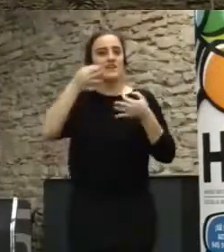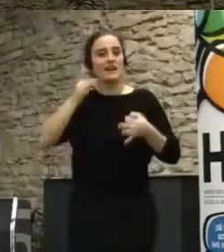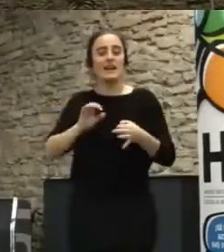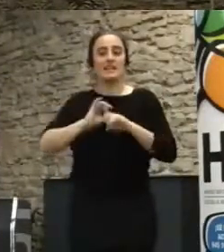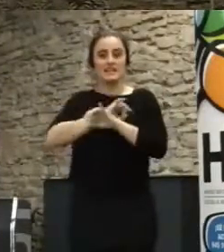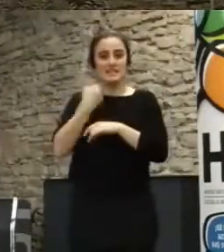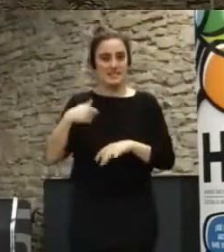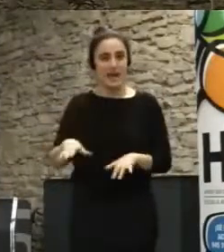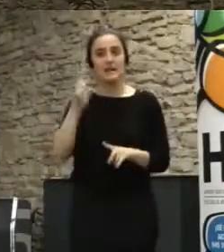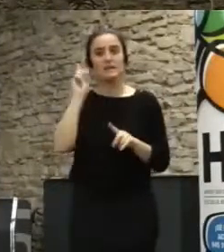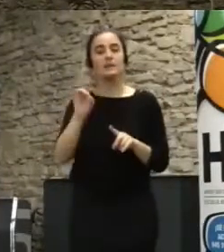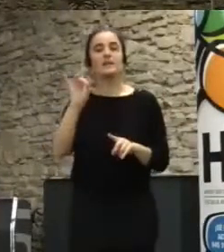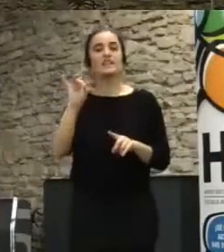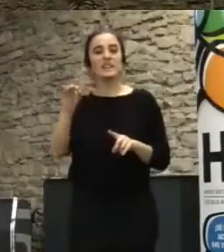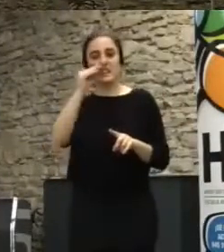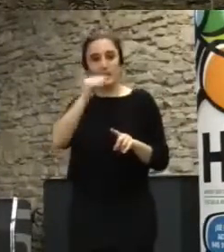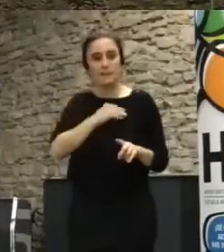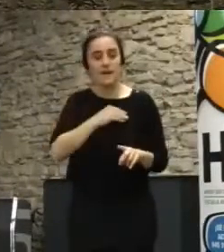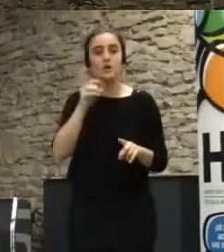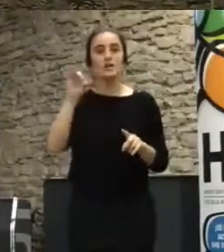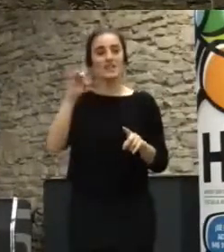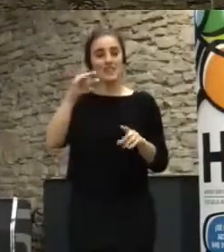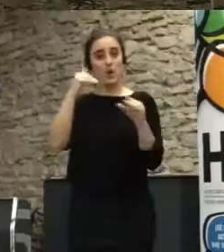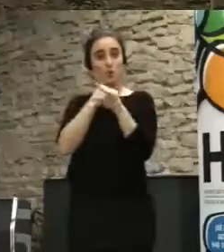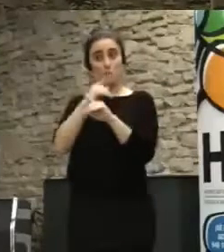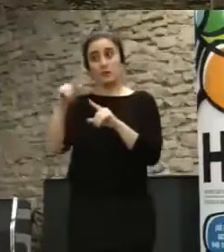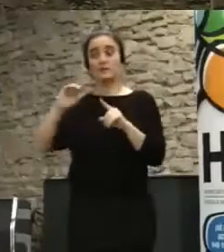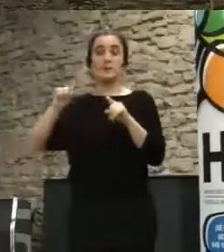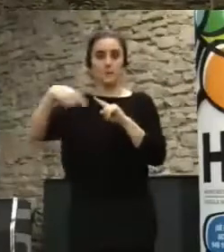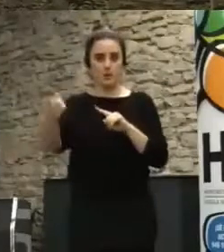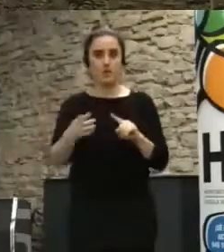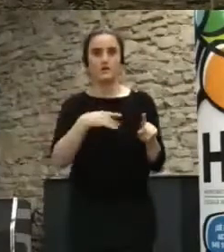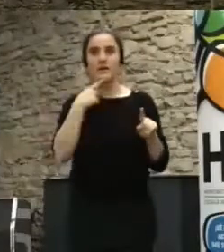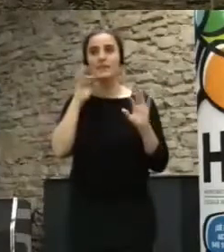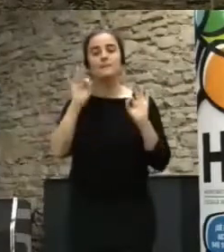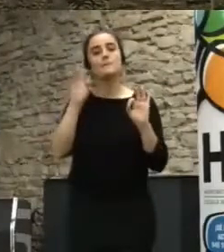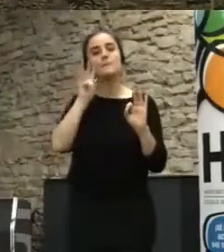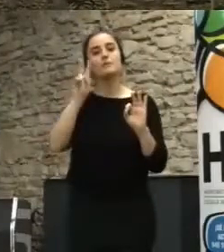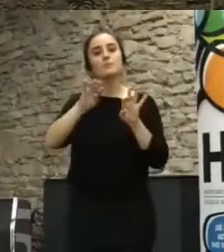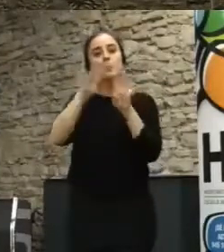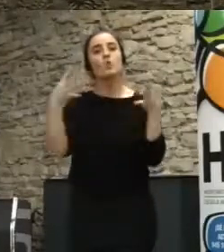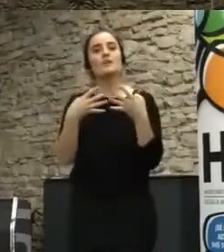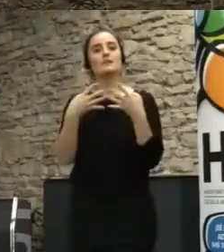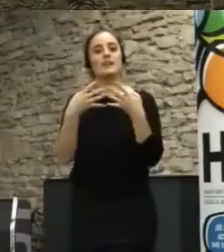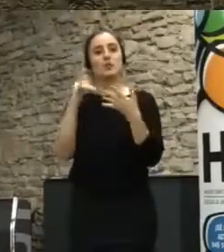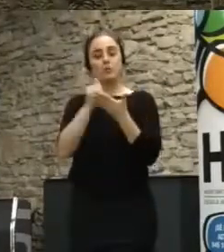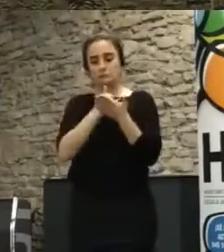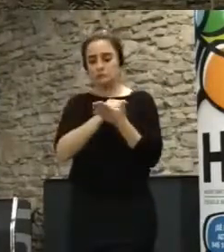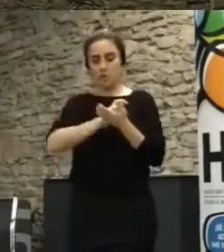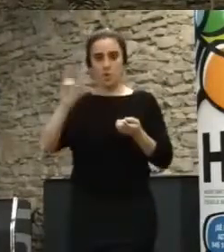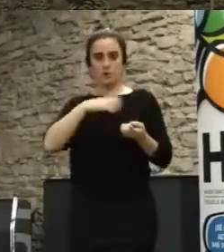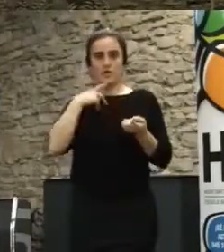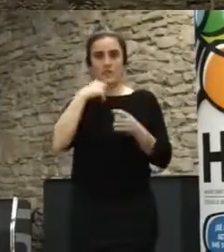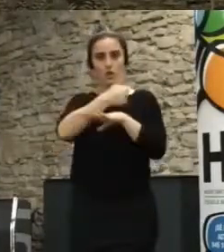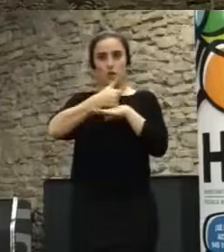mayo, este es del 15 de octubre, y esto es posterior. Entonces, bueno, vemos otra topología de la red, de la gente, la ciudadanía